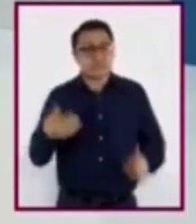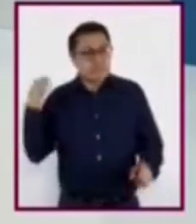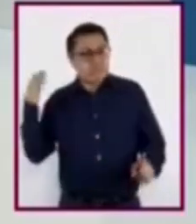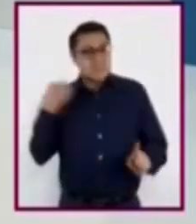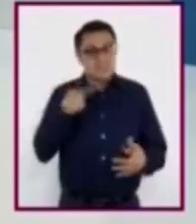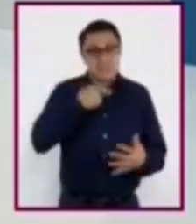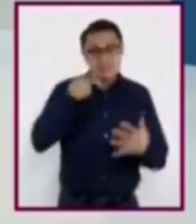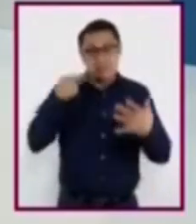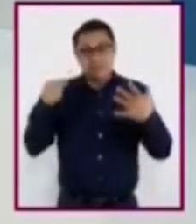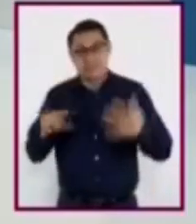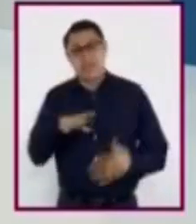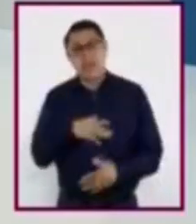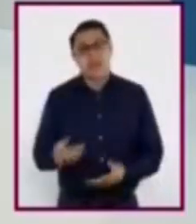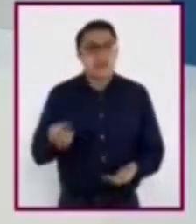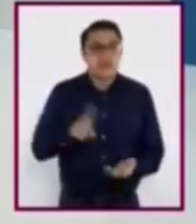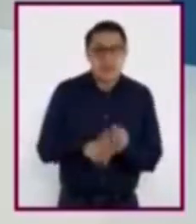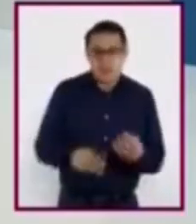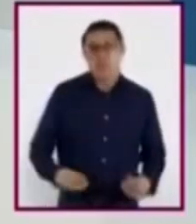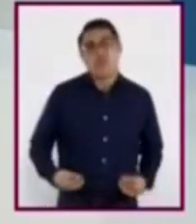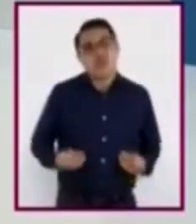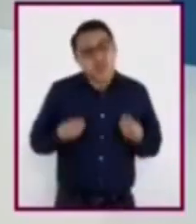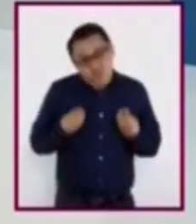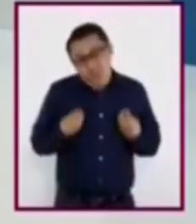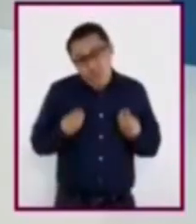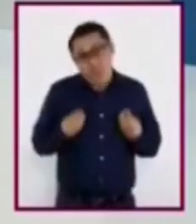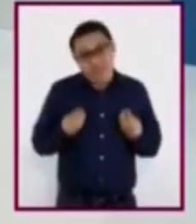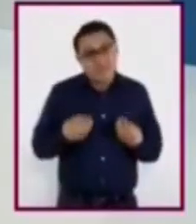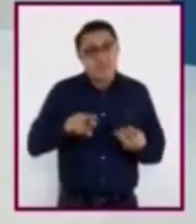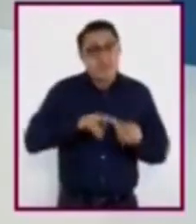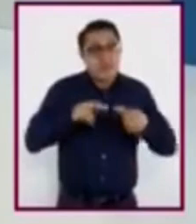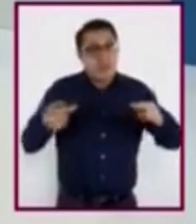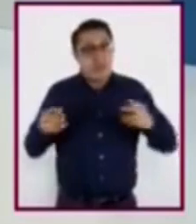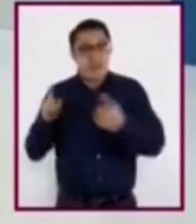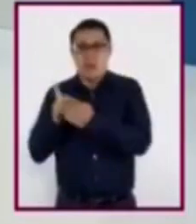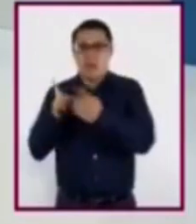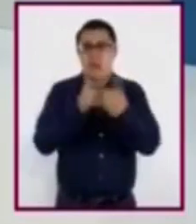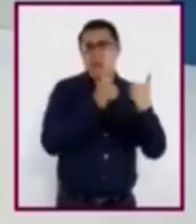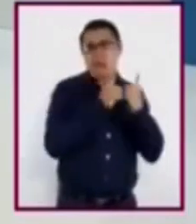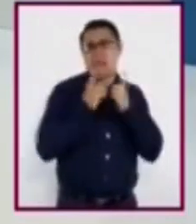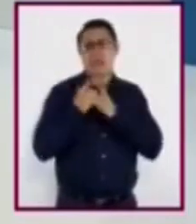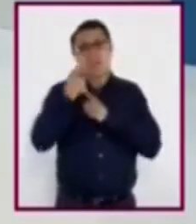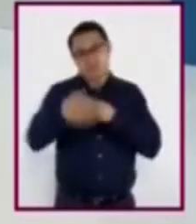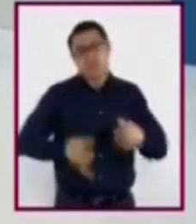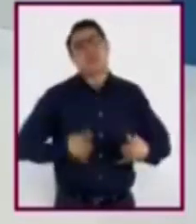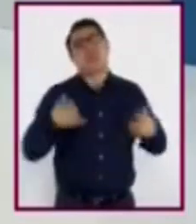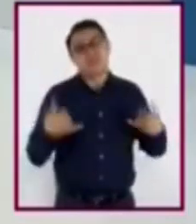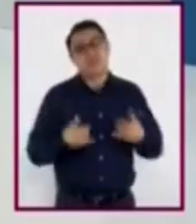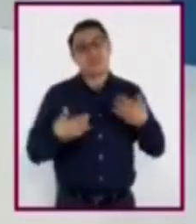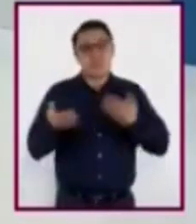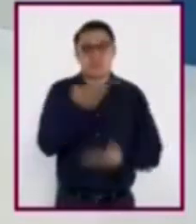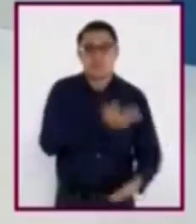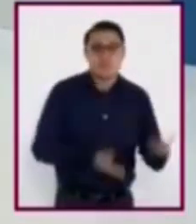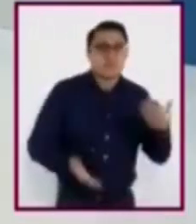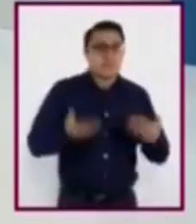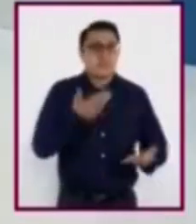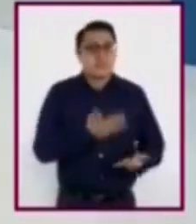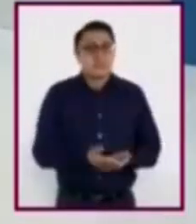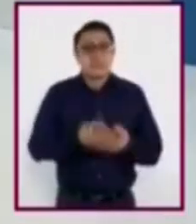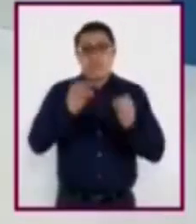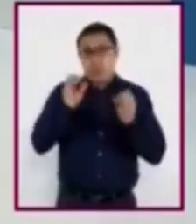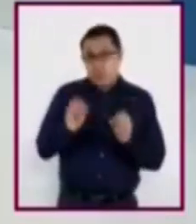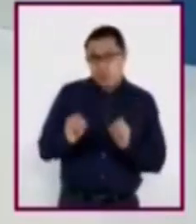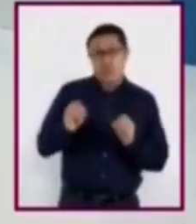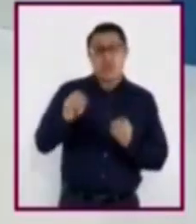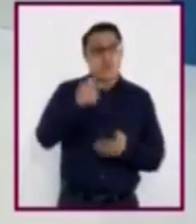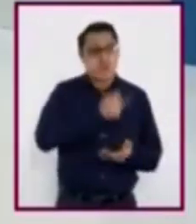asociados a la vida personal, a las relaciones con las personas con las que ustedes adolescentes conviven y a los lugares